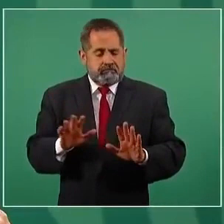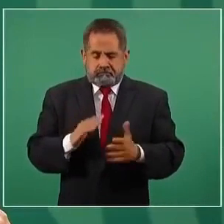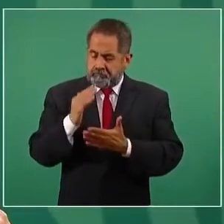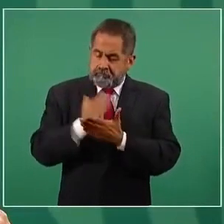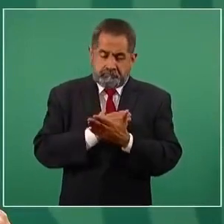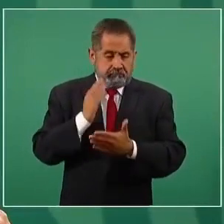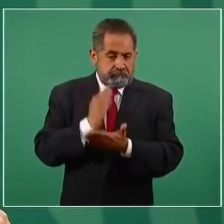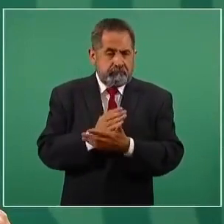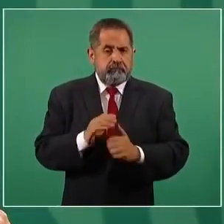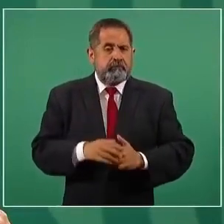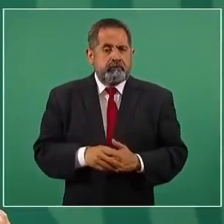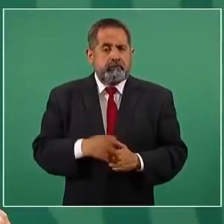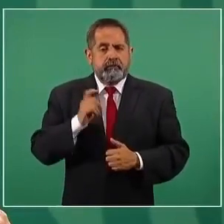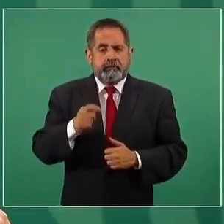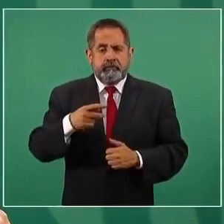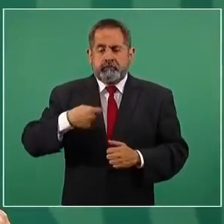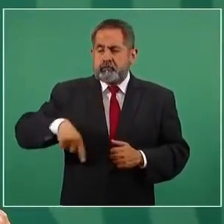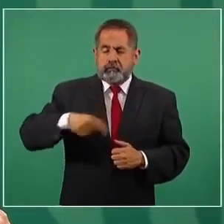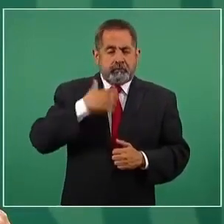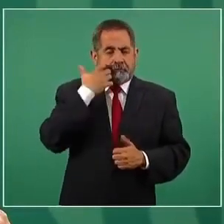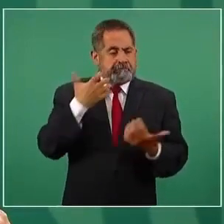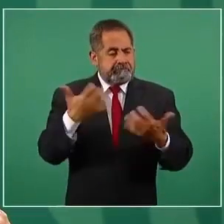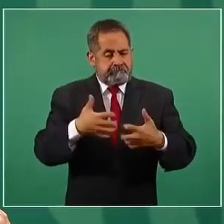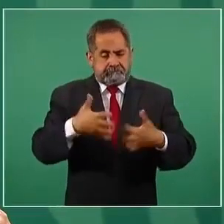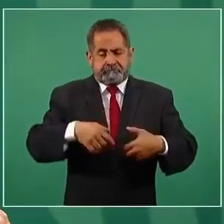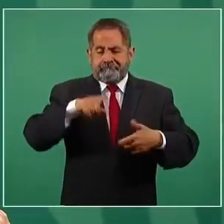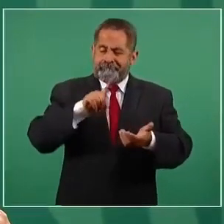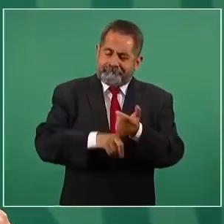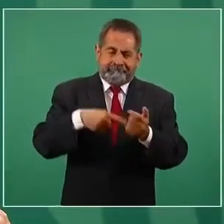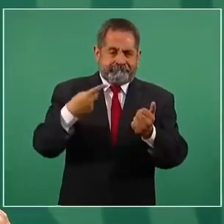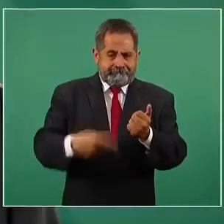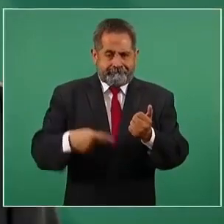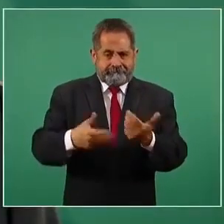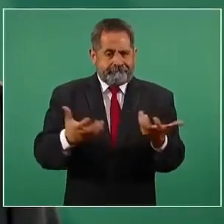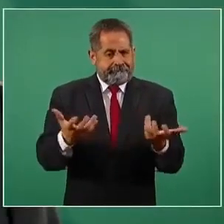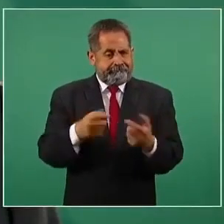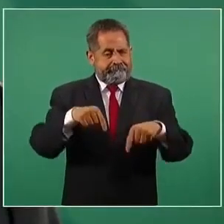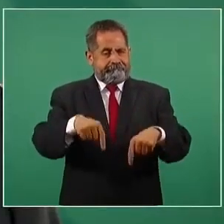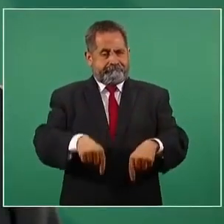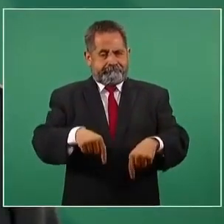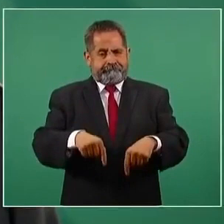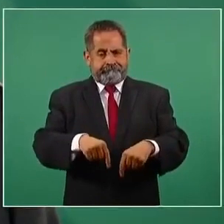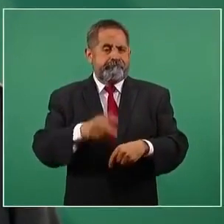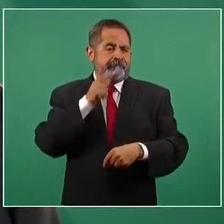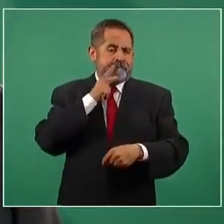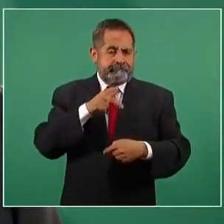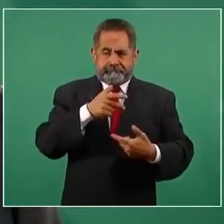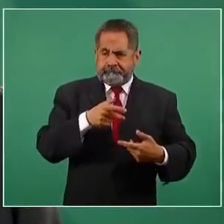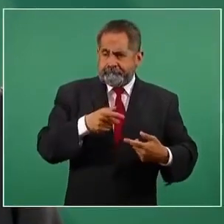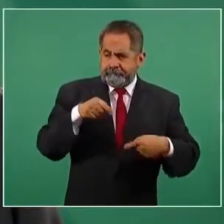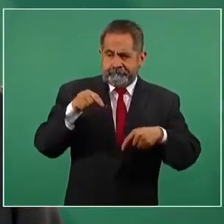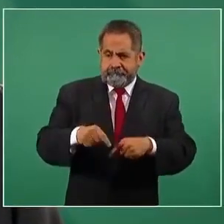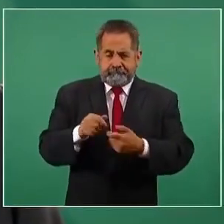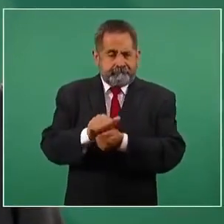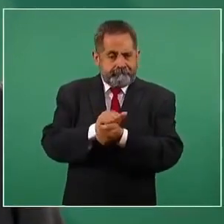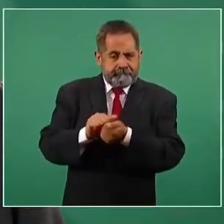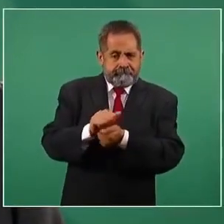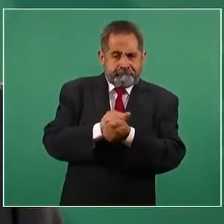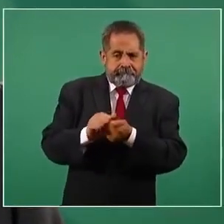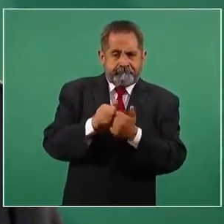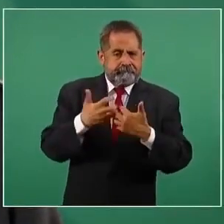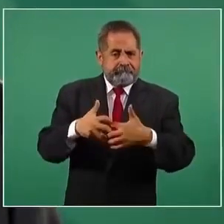Vamos a procesar toda la materia prima, todo el petróleo crudo, se va a refinar